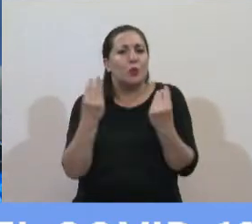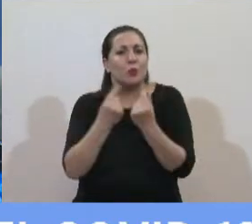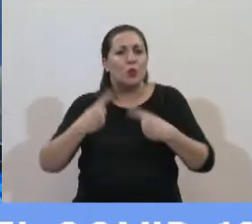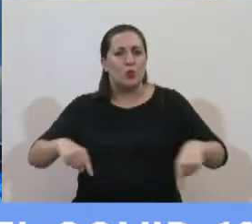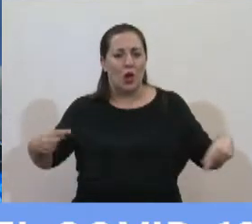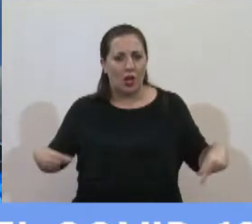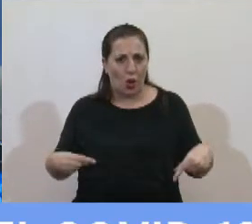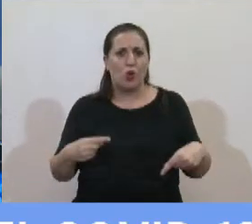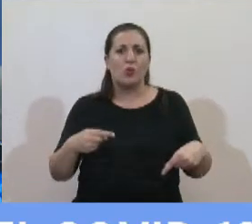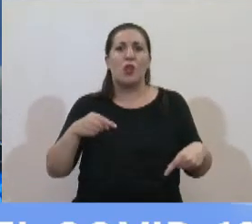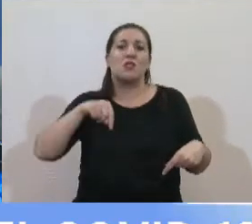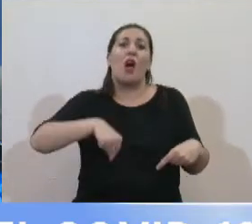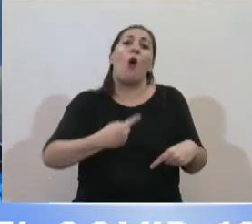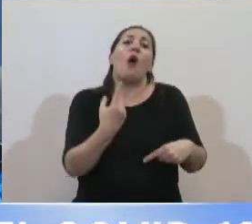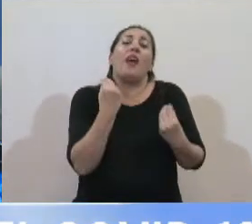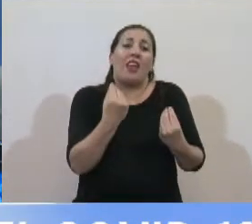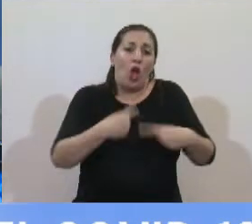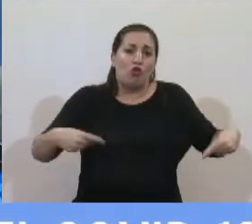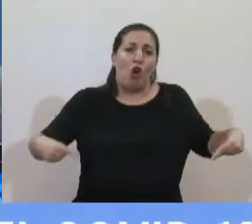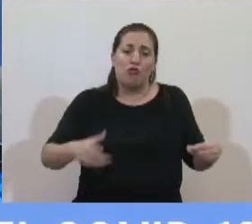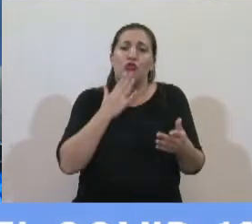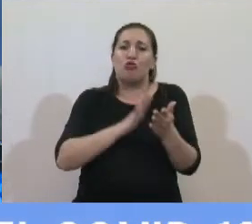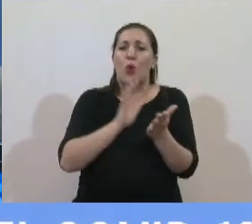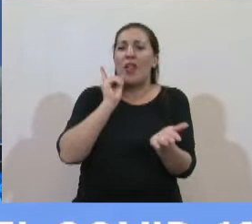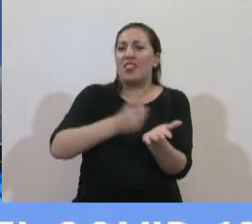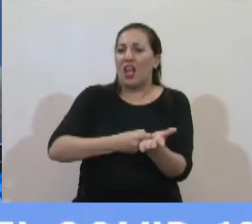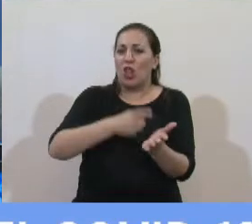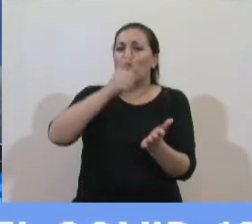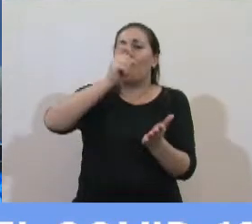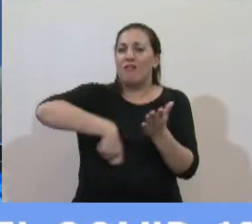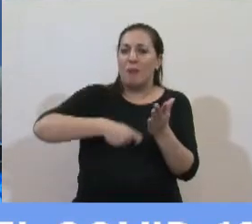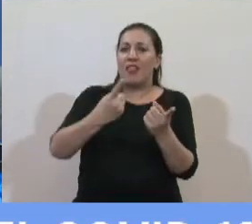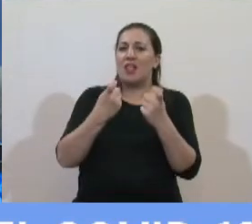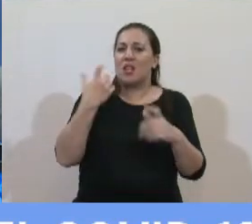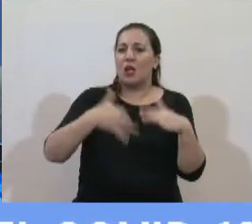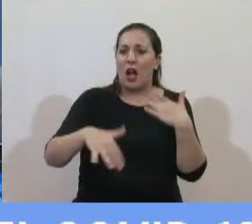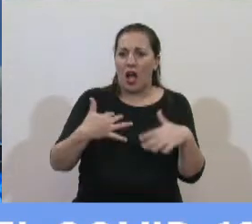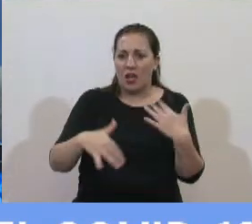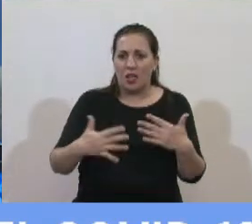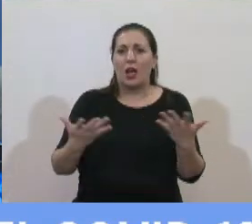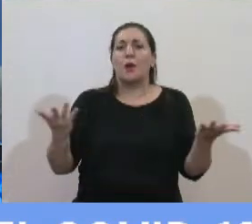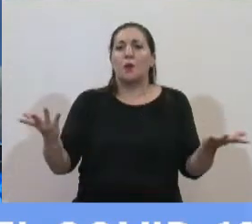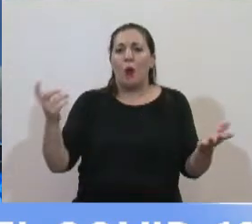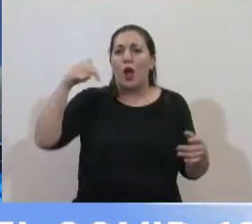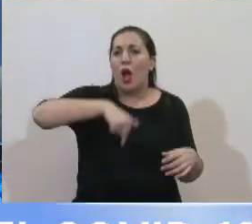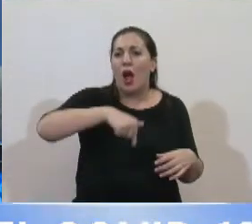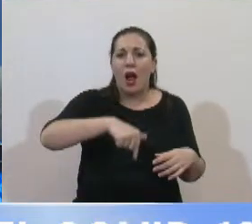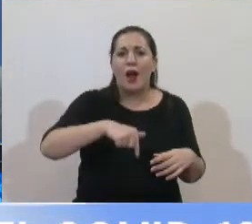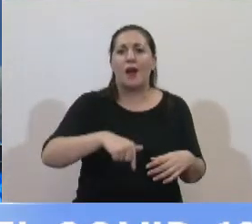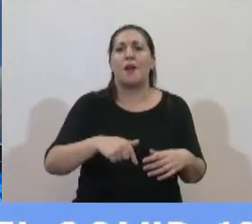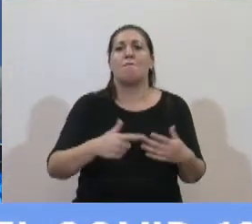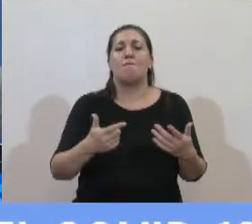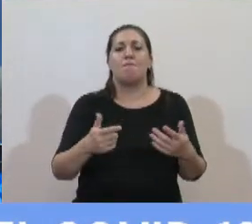son los decretos que estamos tratando ante una emergencia inédita como consecuencia de la emergencia bueno estamos ante la